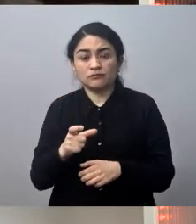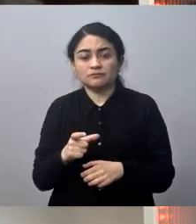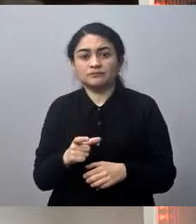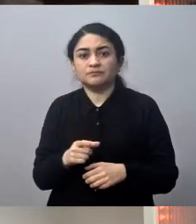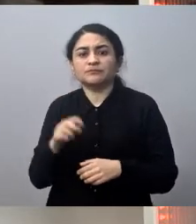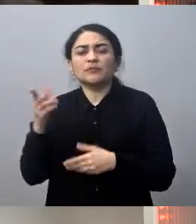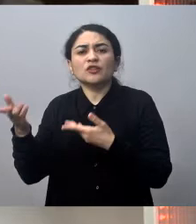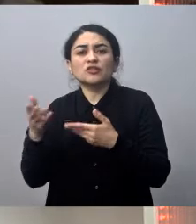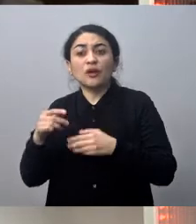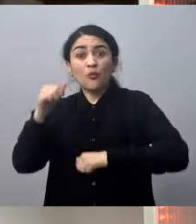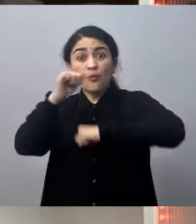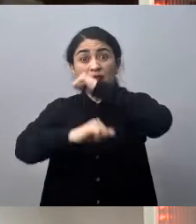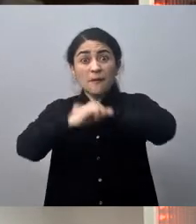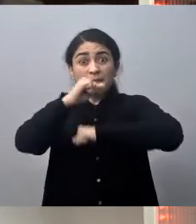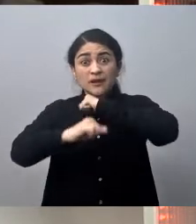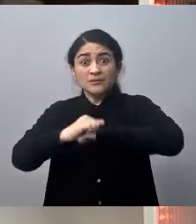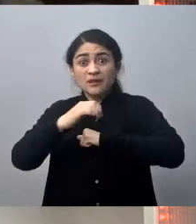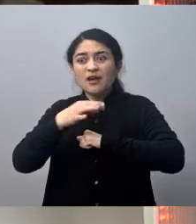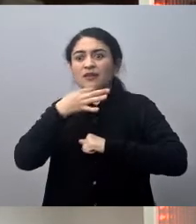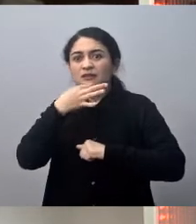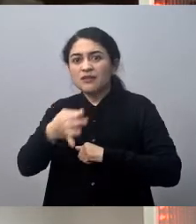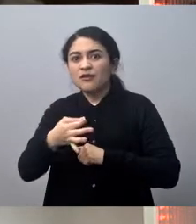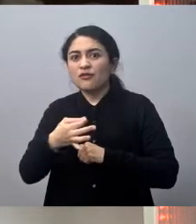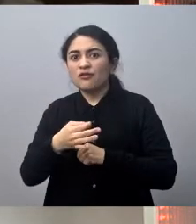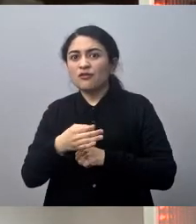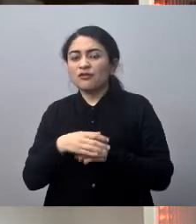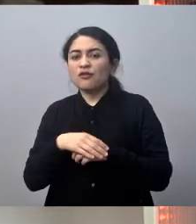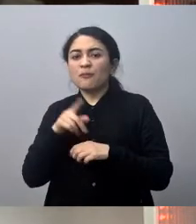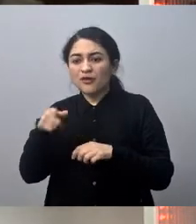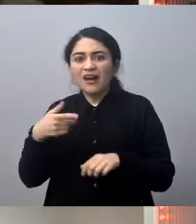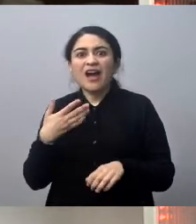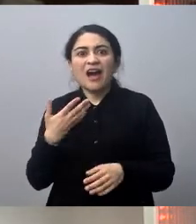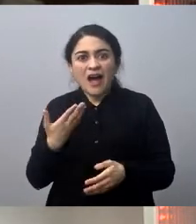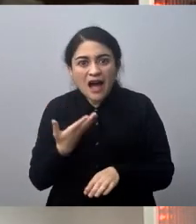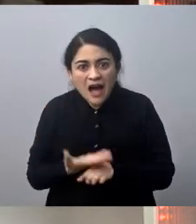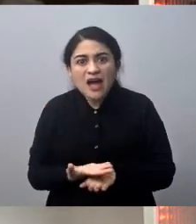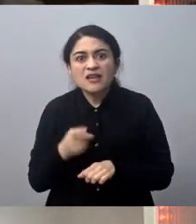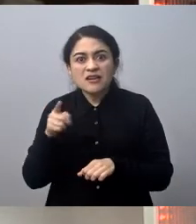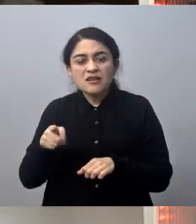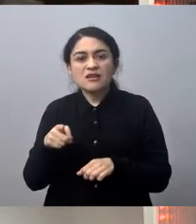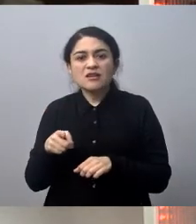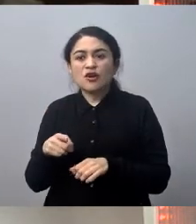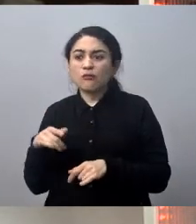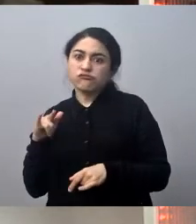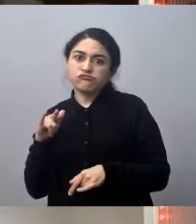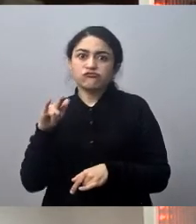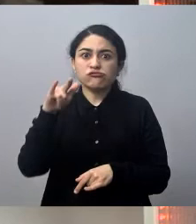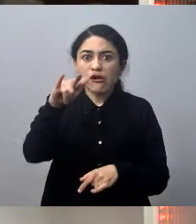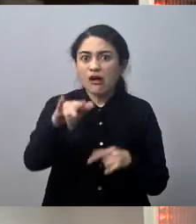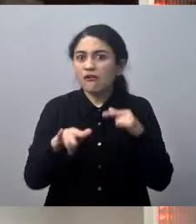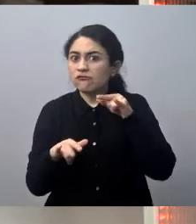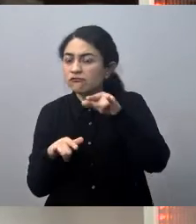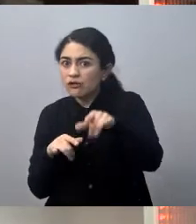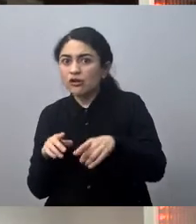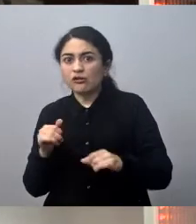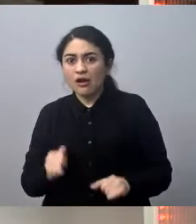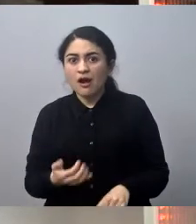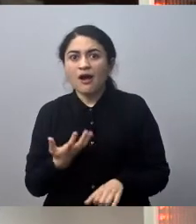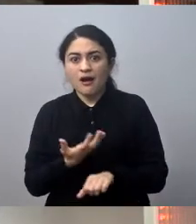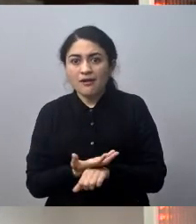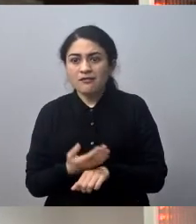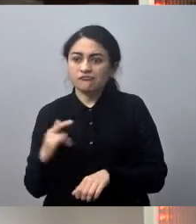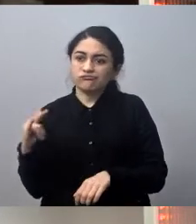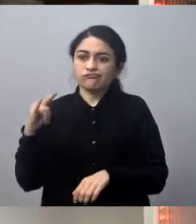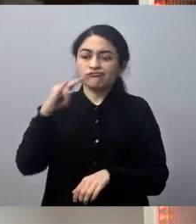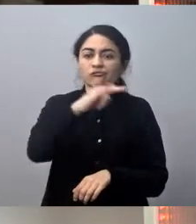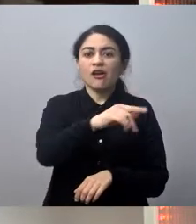anunció de que van a salir vuelos hacia Argentina y esa misma empresa no es cierto comenzó a